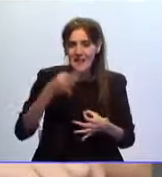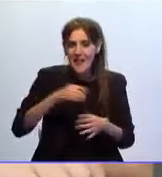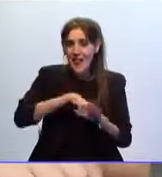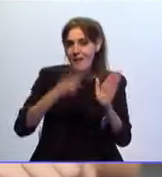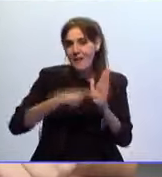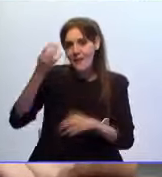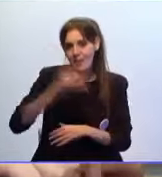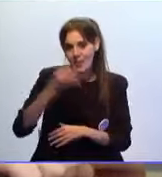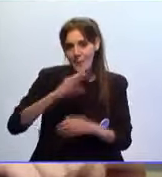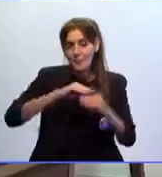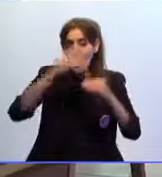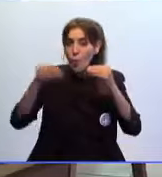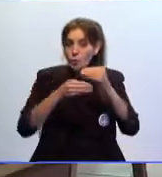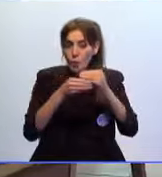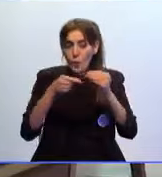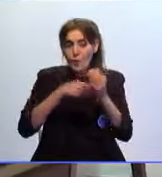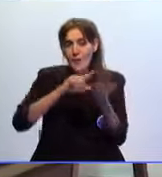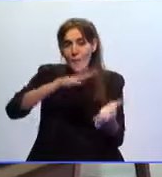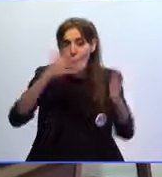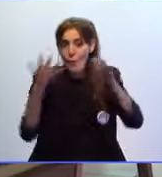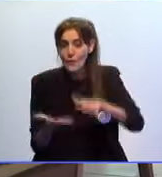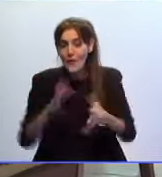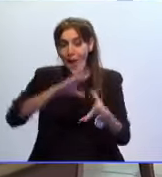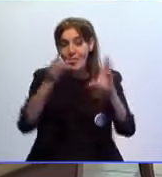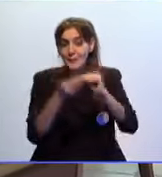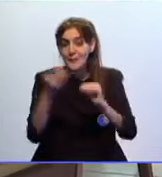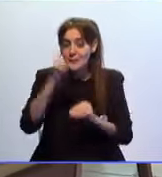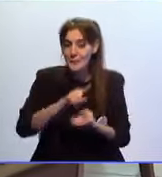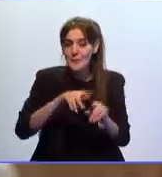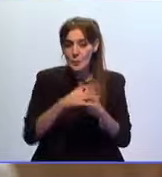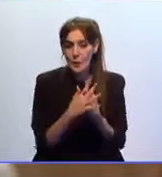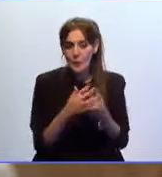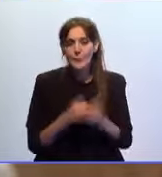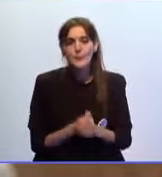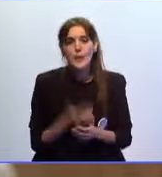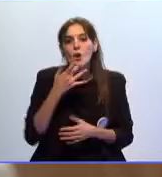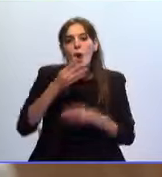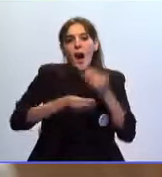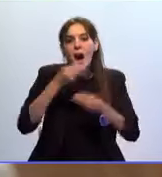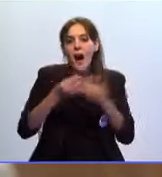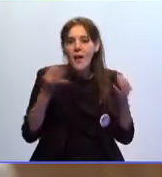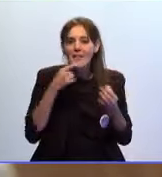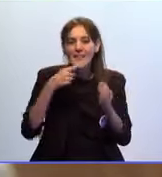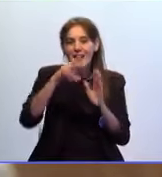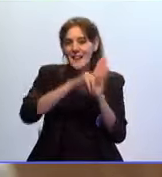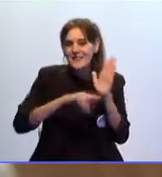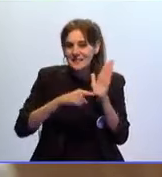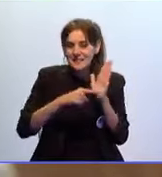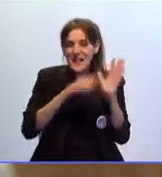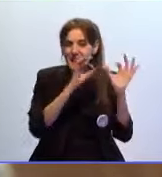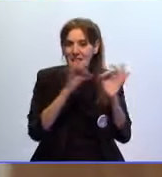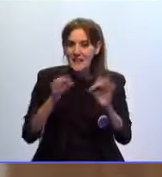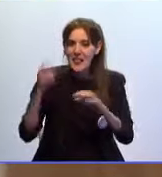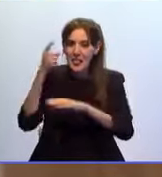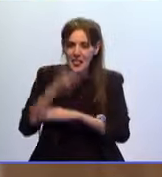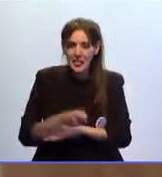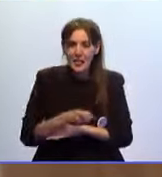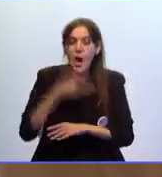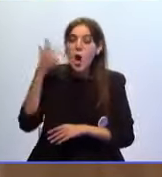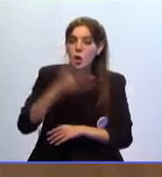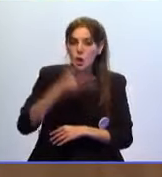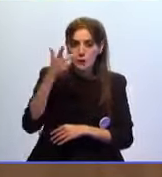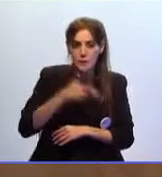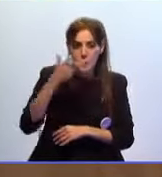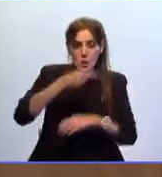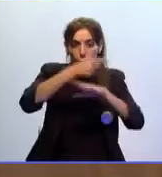legalidad. Un documento vivo, modificable y adaptable en cada momento. Lo que hace este reglamento es ordenar claramente los derechos